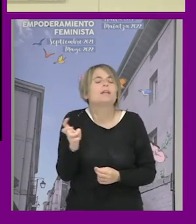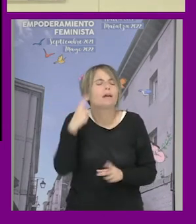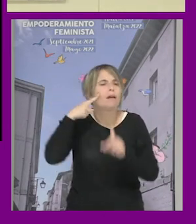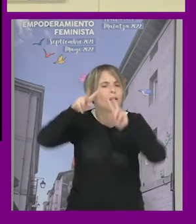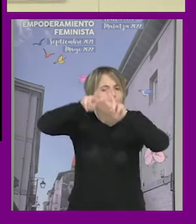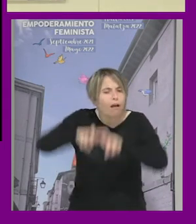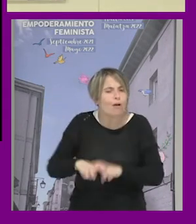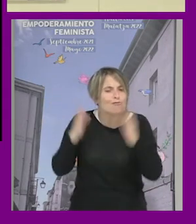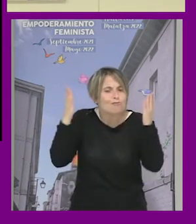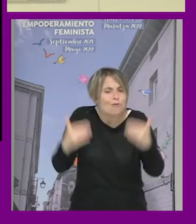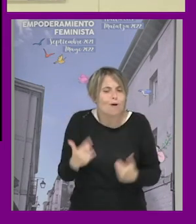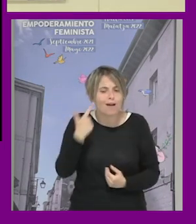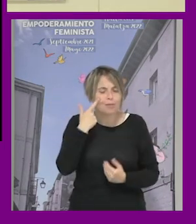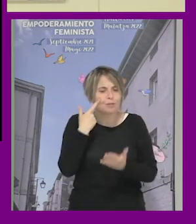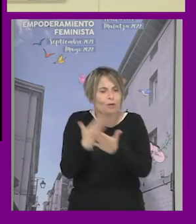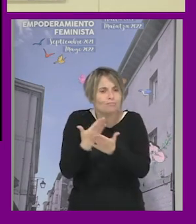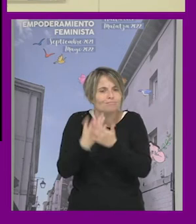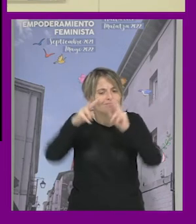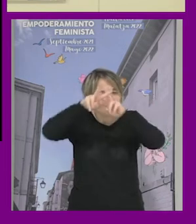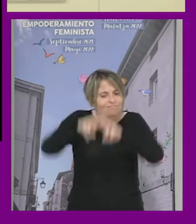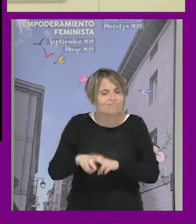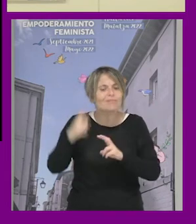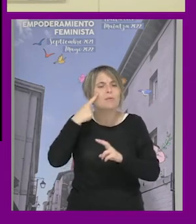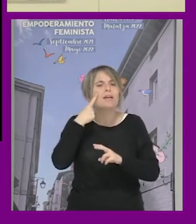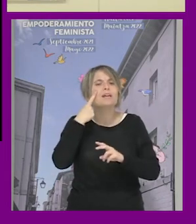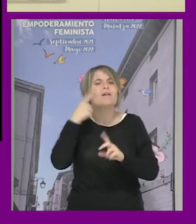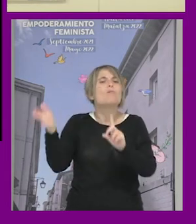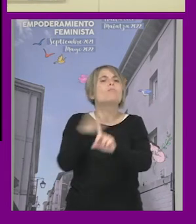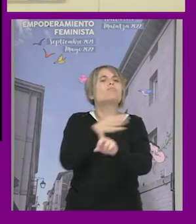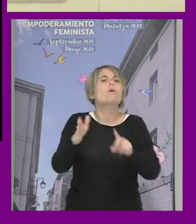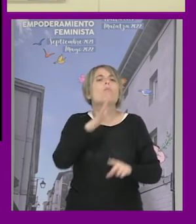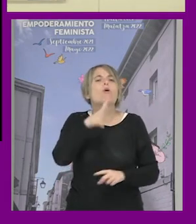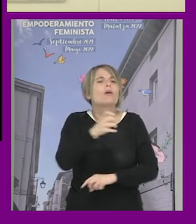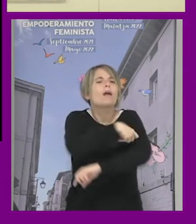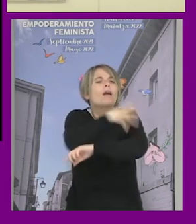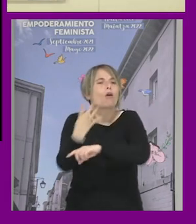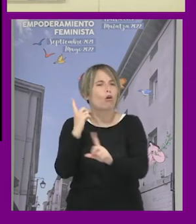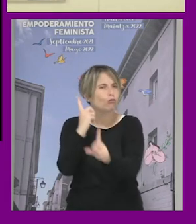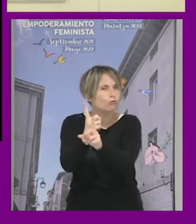estás pudiendo profundizar nada en lo que mueve estas agresiones por lo tanto